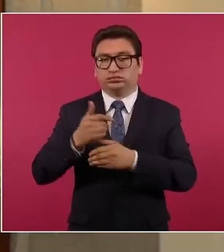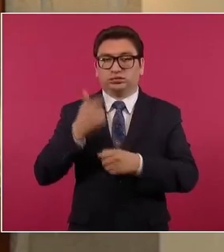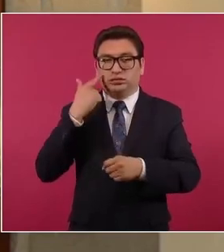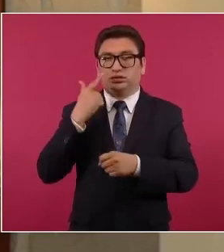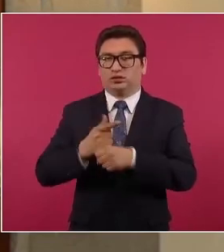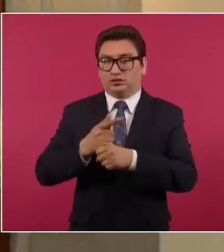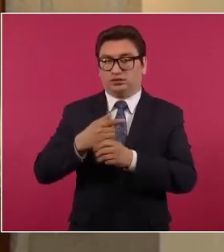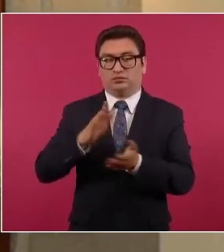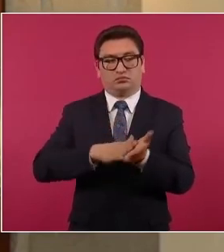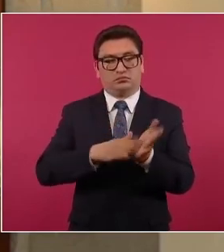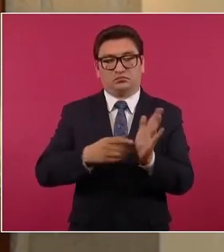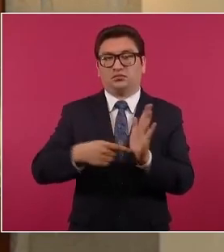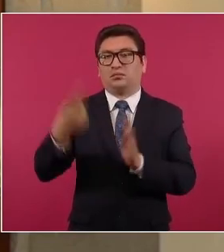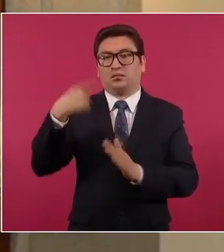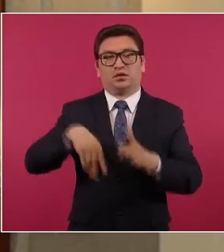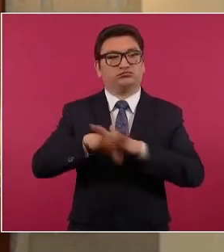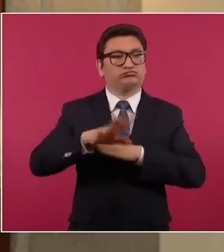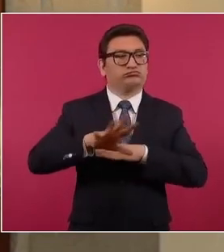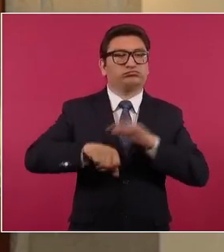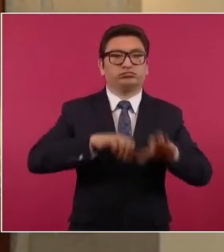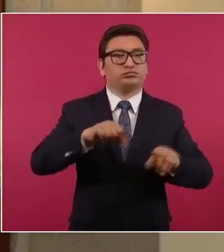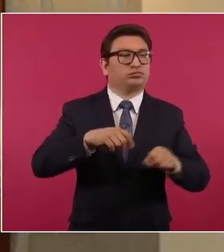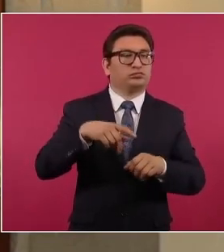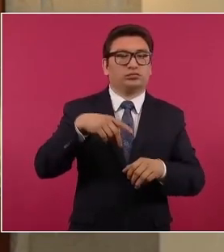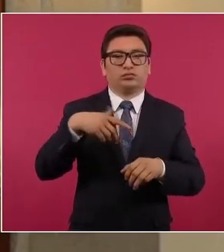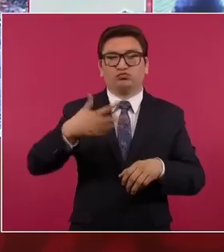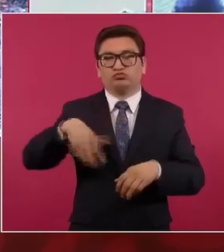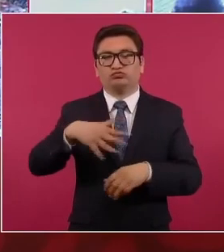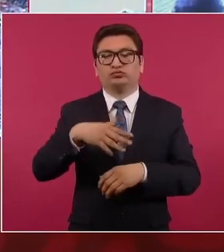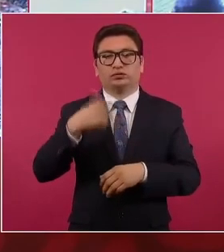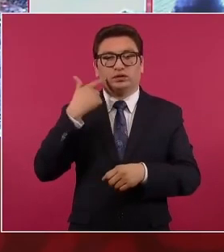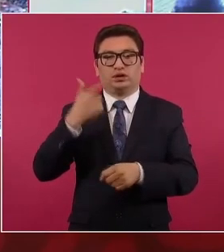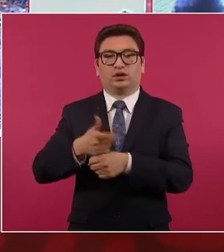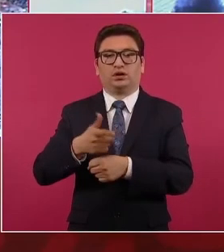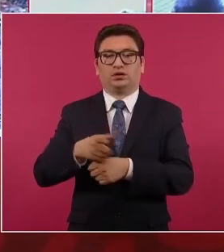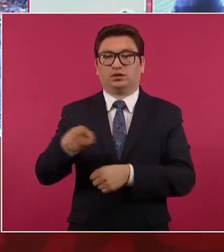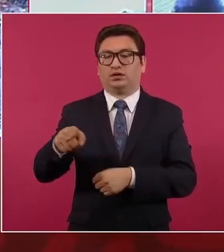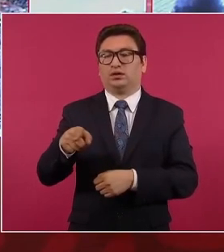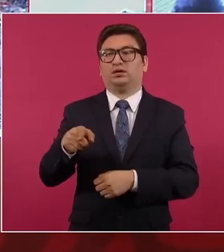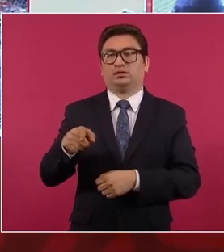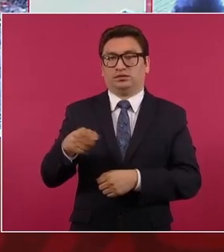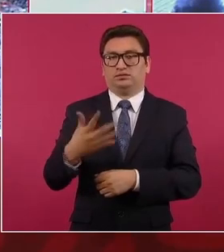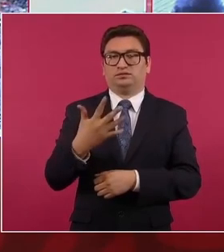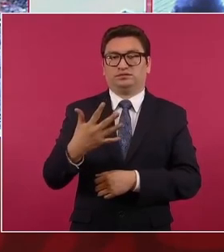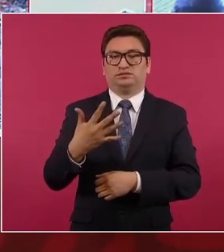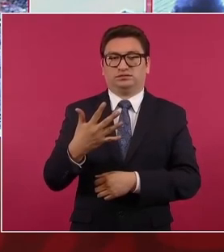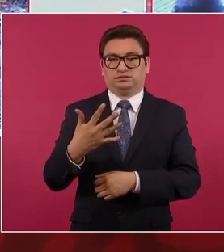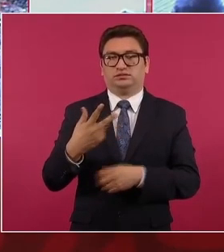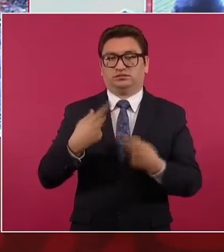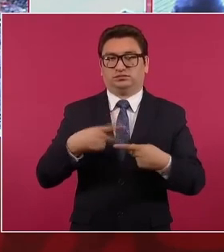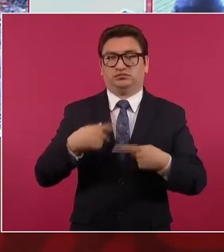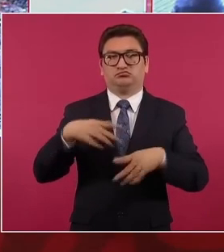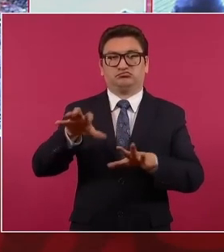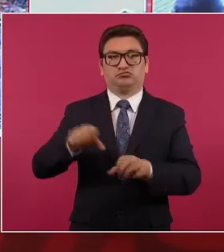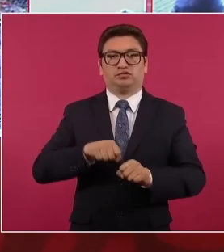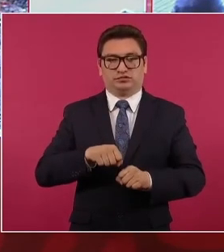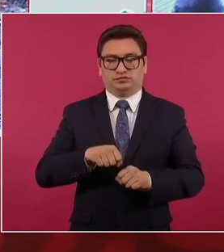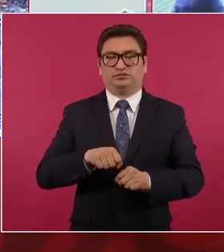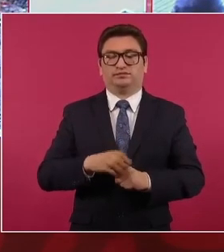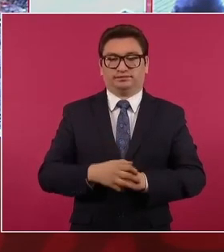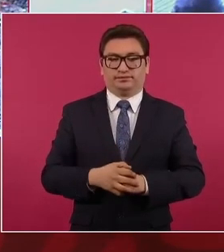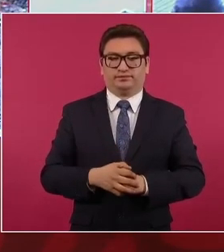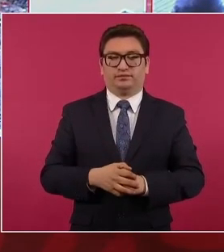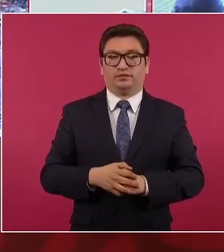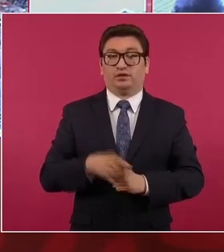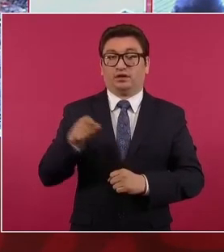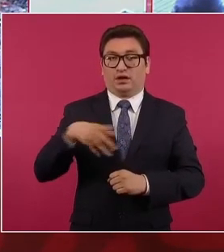orden de cateo que dio como consecuencia que se detuviera a cinco sujetos y se